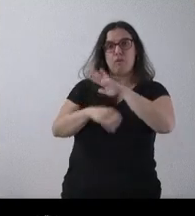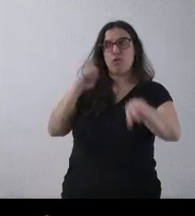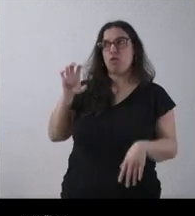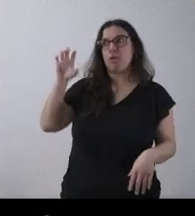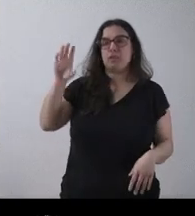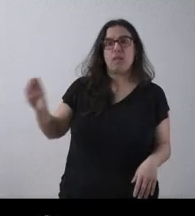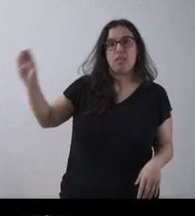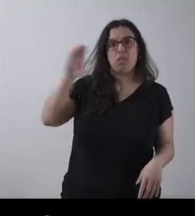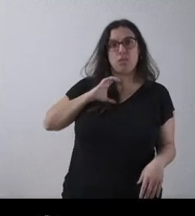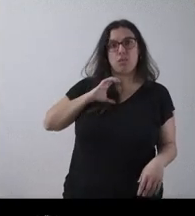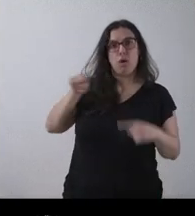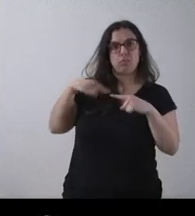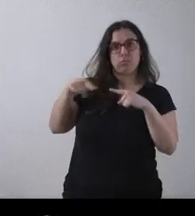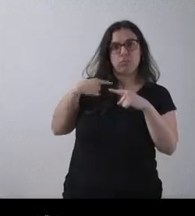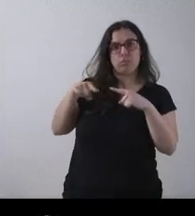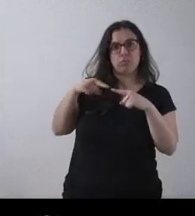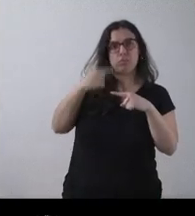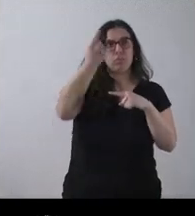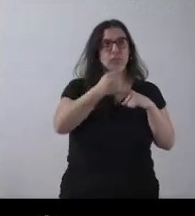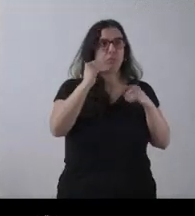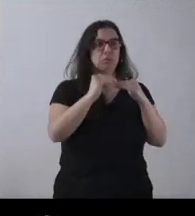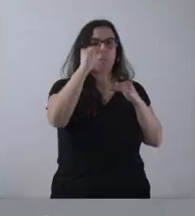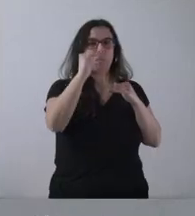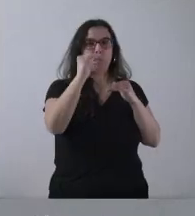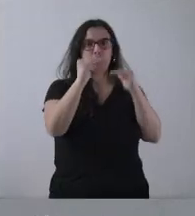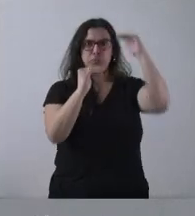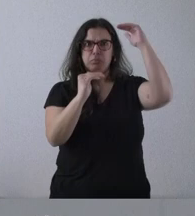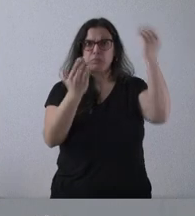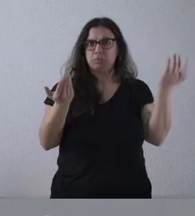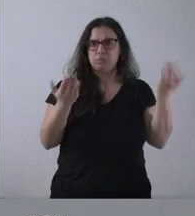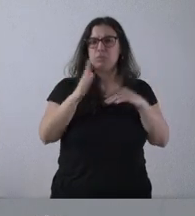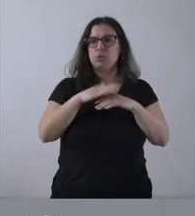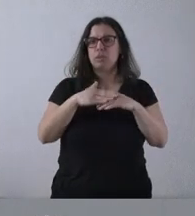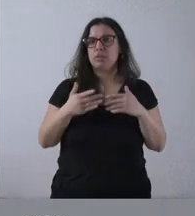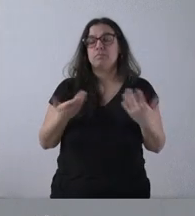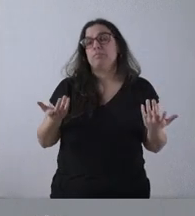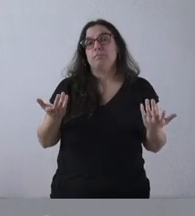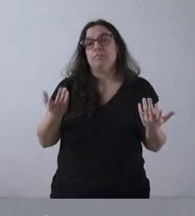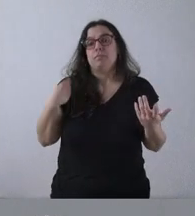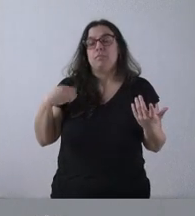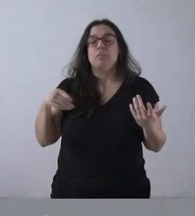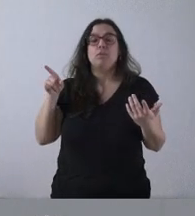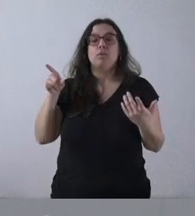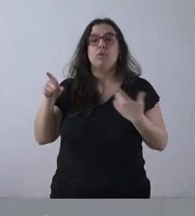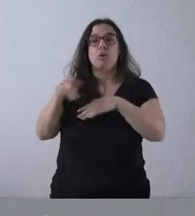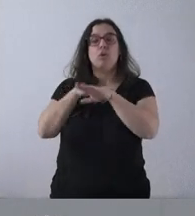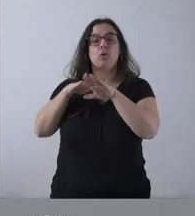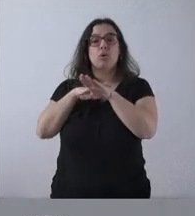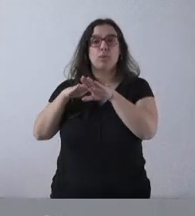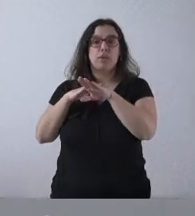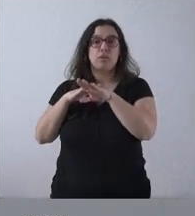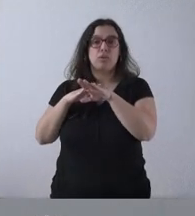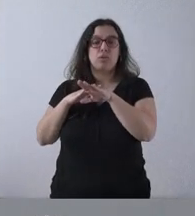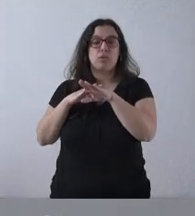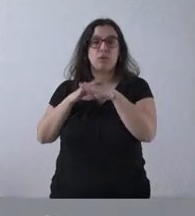transferencias y el incremento del presupuesto. Gracias. Pues, desgraciadamente, las cantidades que nos está otorgando a este